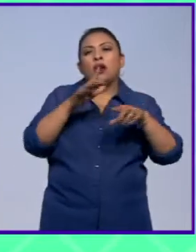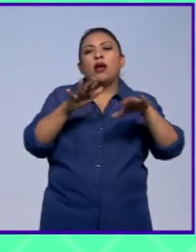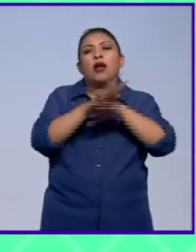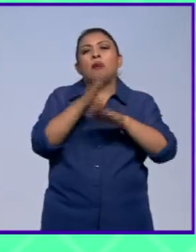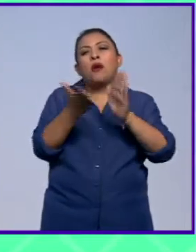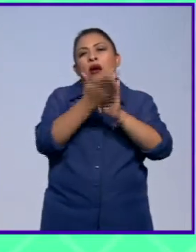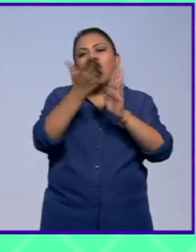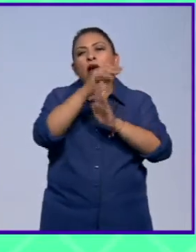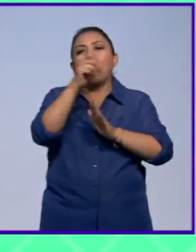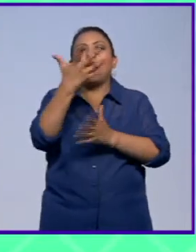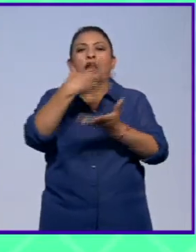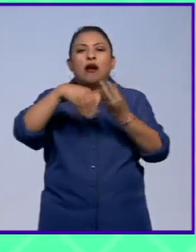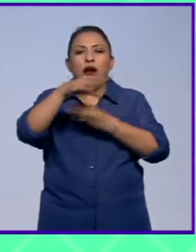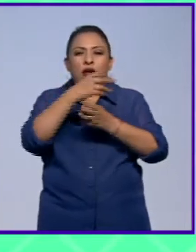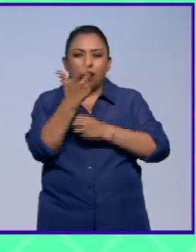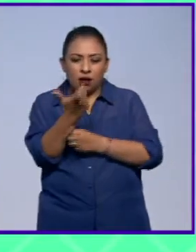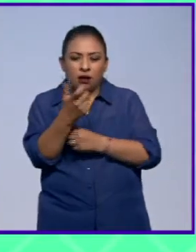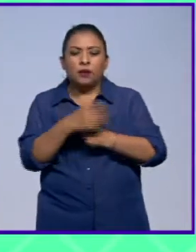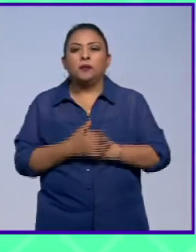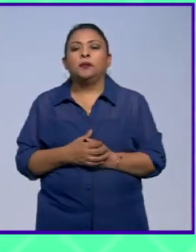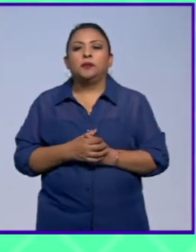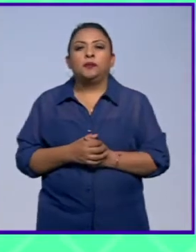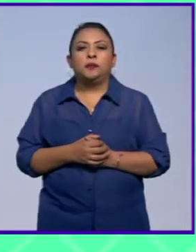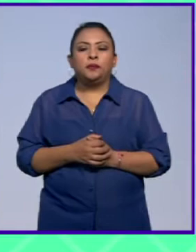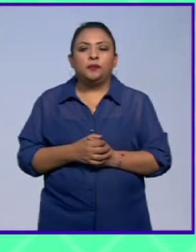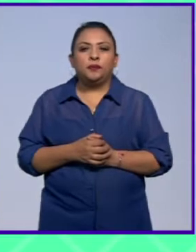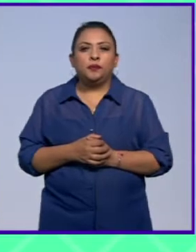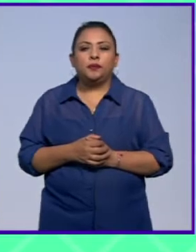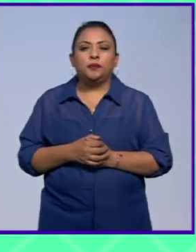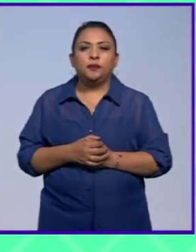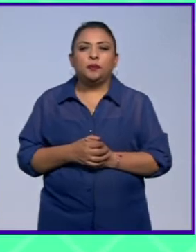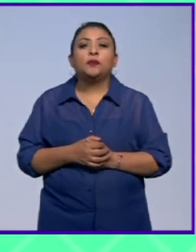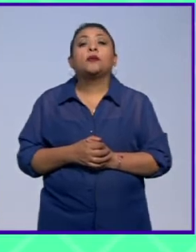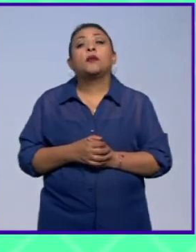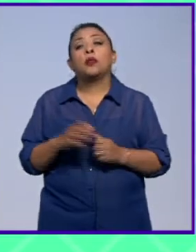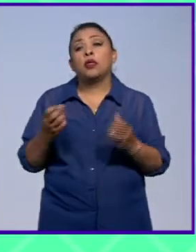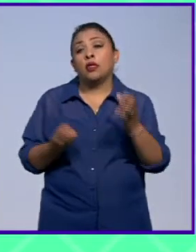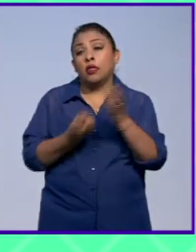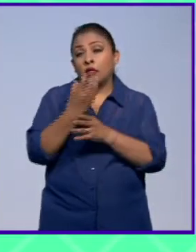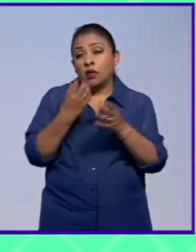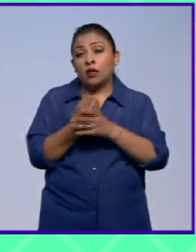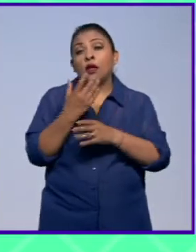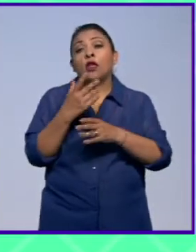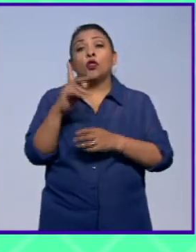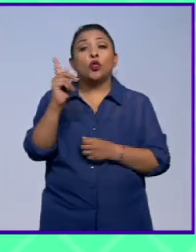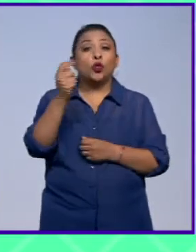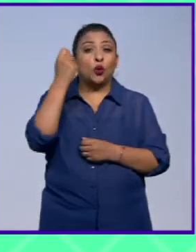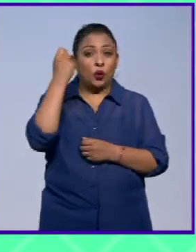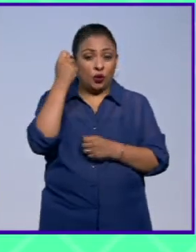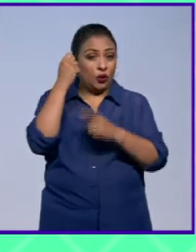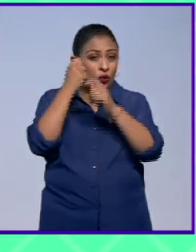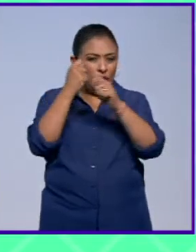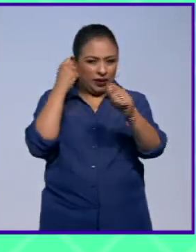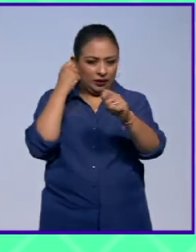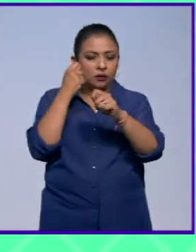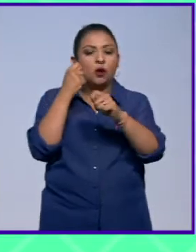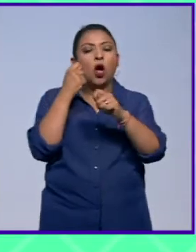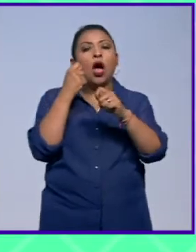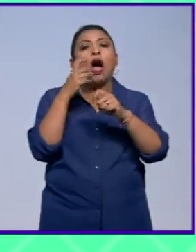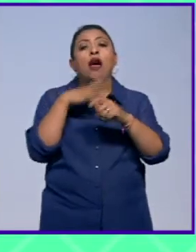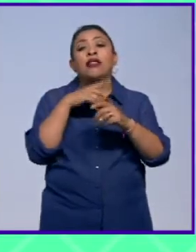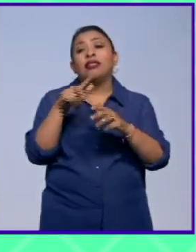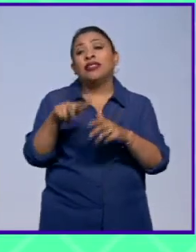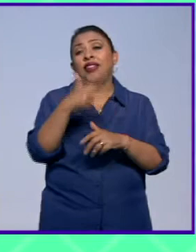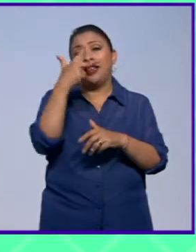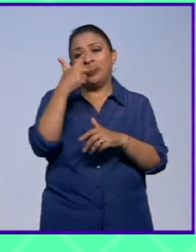y la economía circularia la innovación en el turismo tenemos tres plataformas 300 start-up en cubo